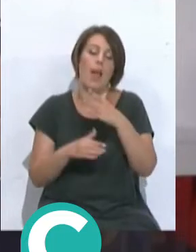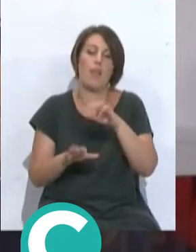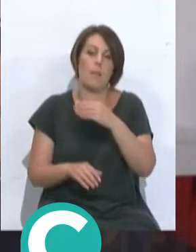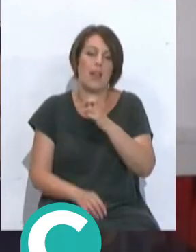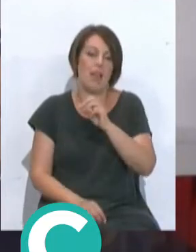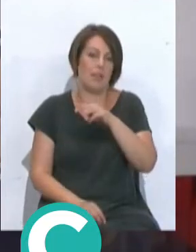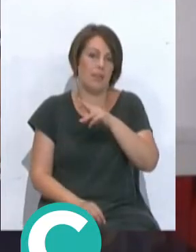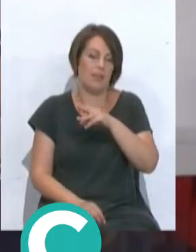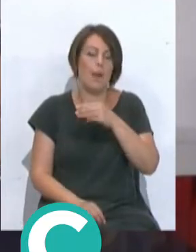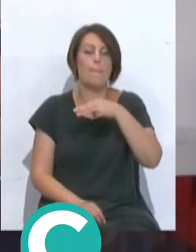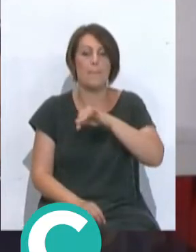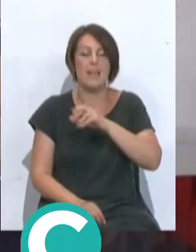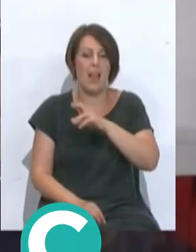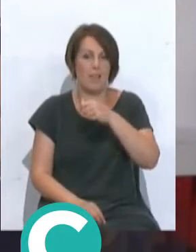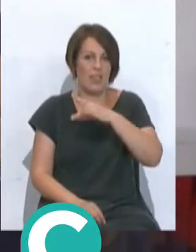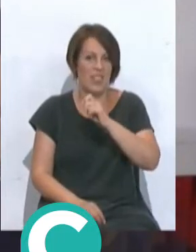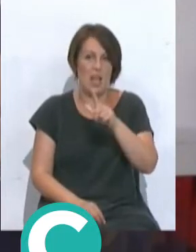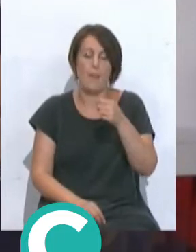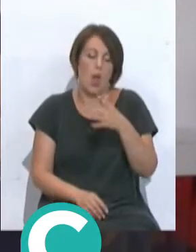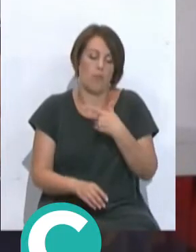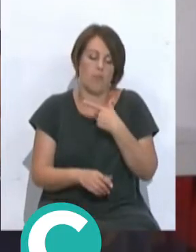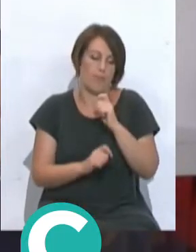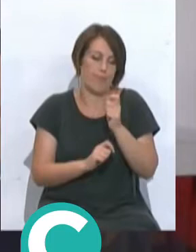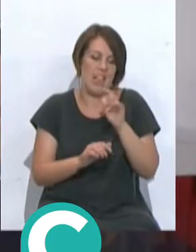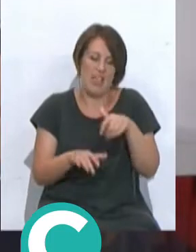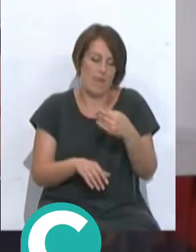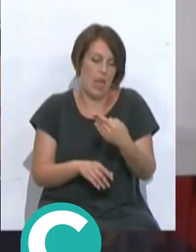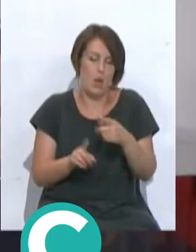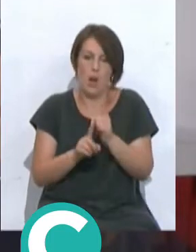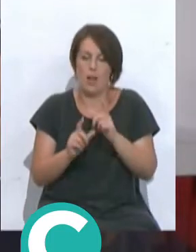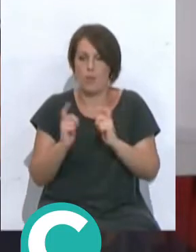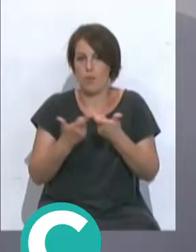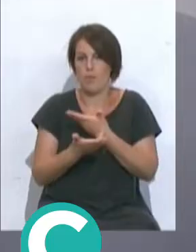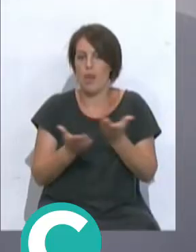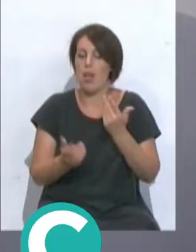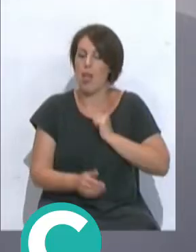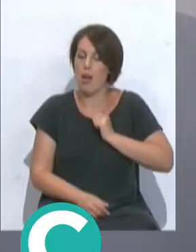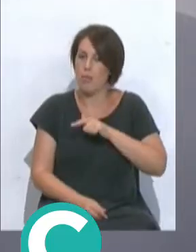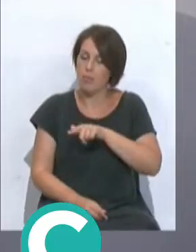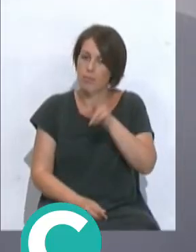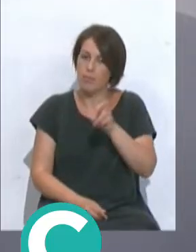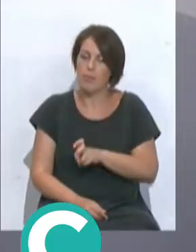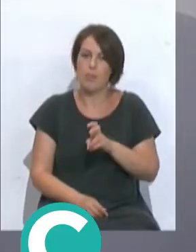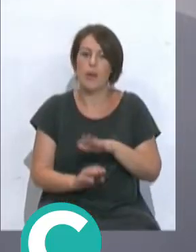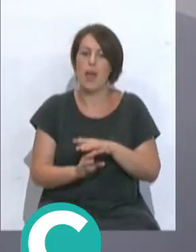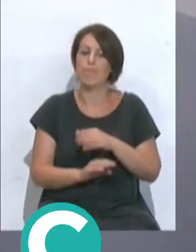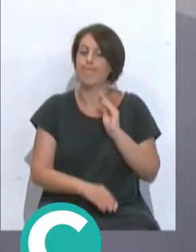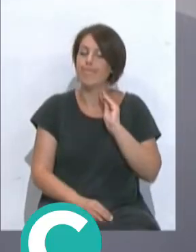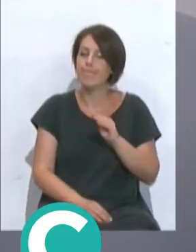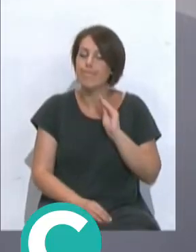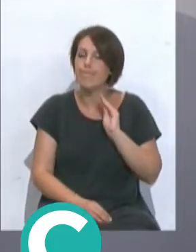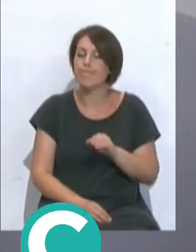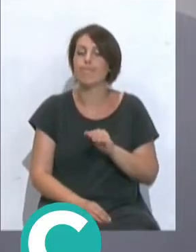yo creo que la gente seguirá llamándolo Cádiz B, igual que pasa en el resto de equipos. Aprovechamos tu presencia para cuestionarte